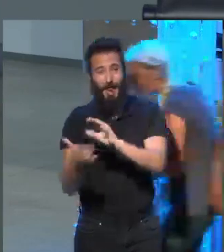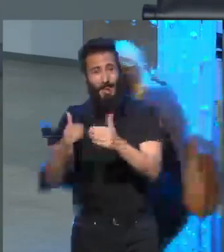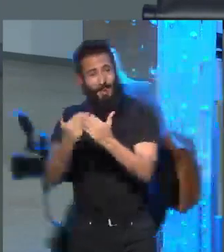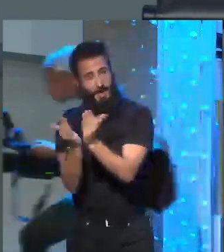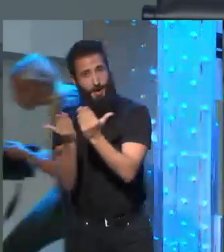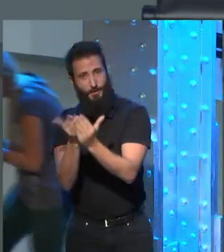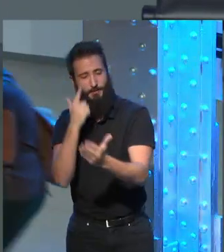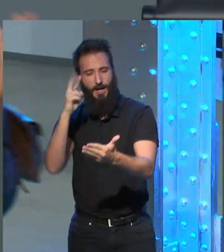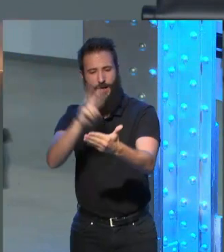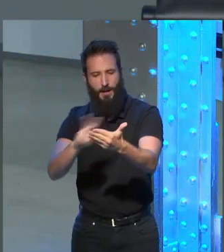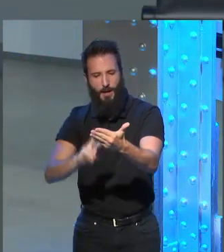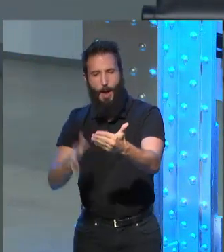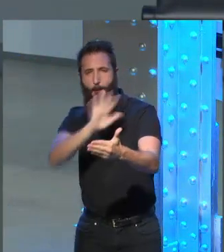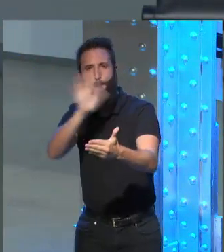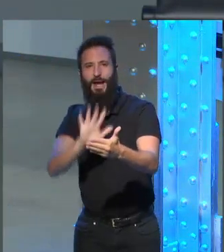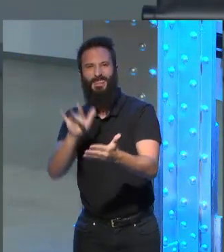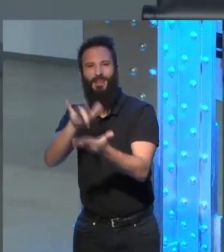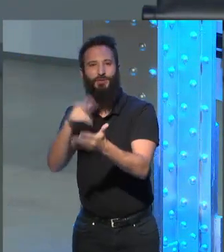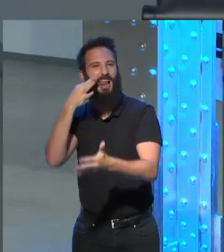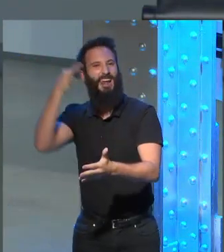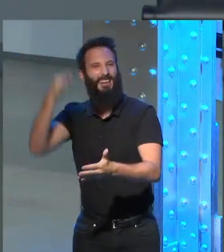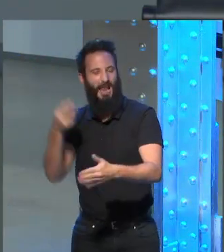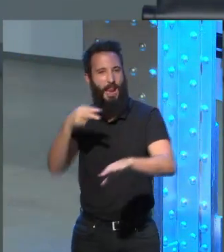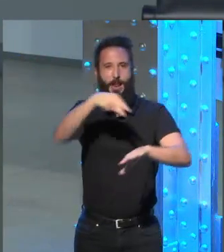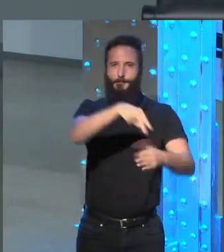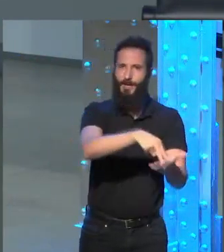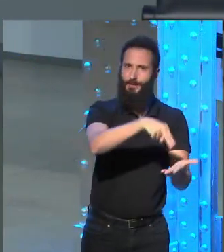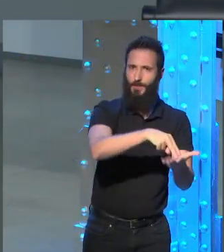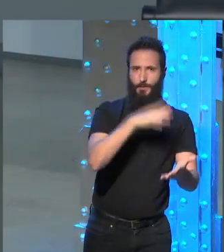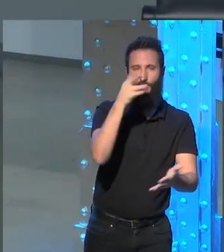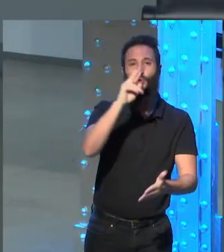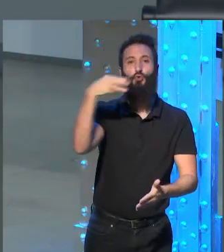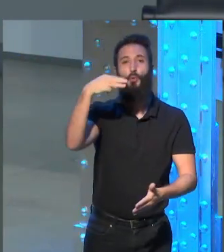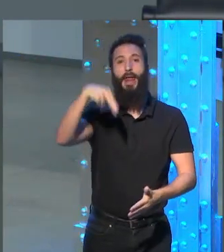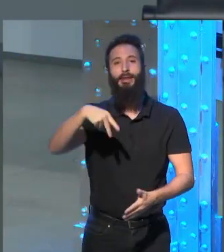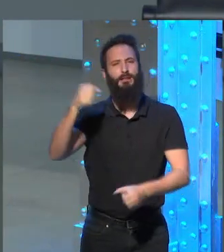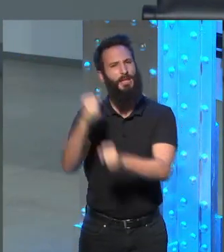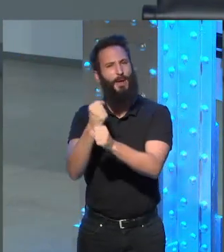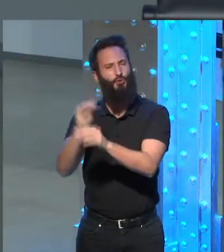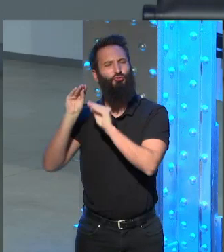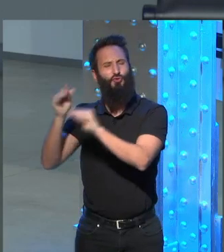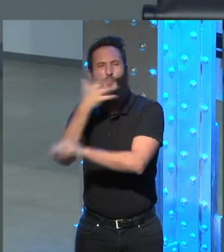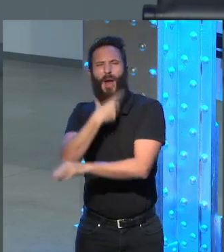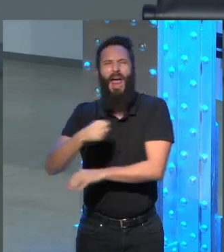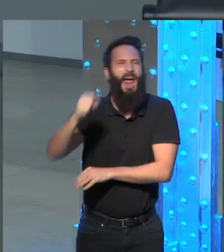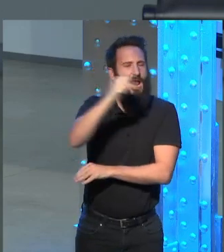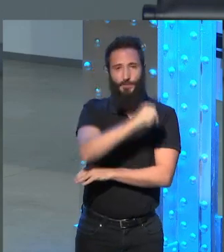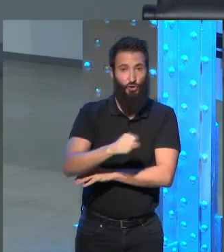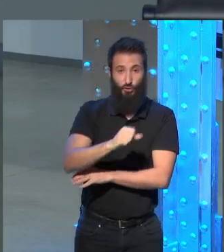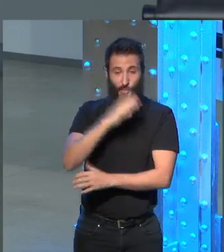asistiendo, fue un trabajo editorial que hizo Rubén Gallo maravilloso. Mario dice que siente que